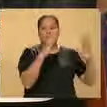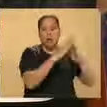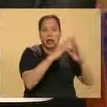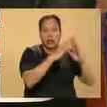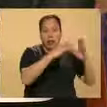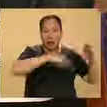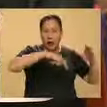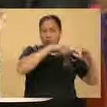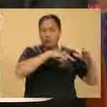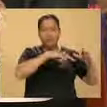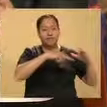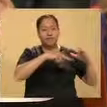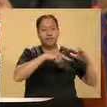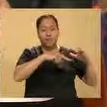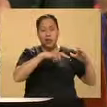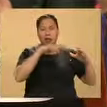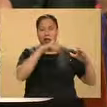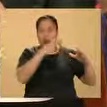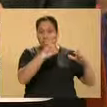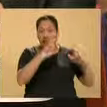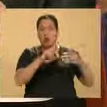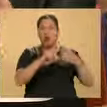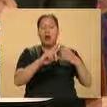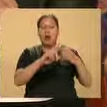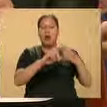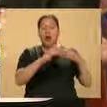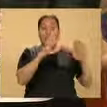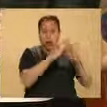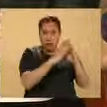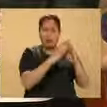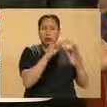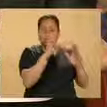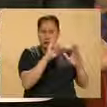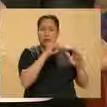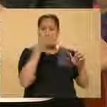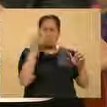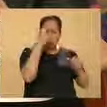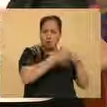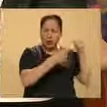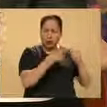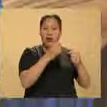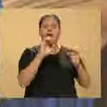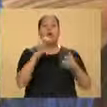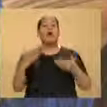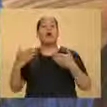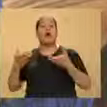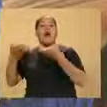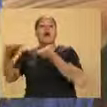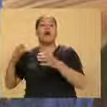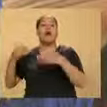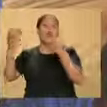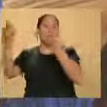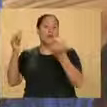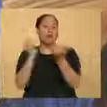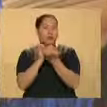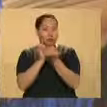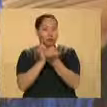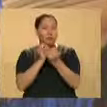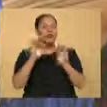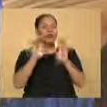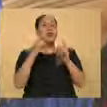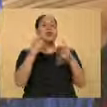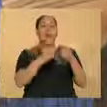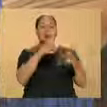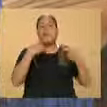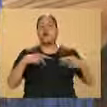Y ahora la violencia familiar es tanto dentro como fuera de la casa. Y se ejerce por cualquiera de los integrantes de esta